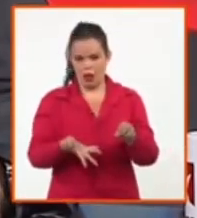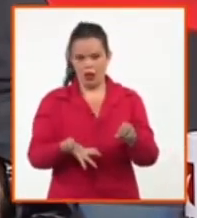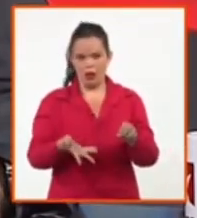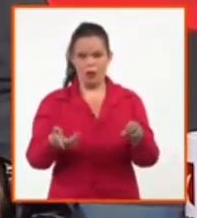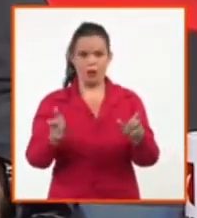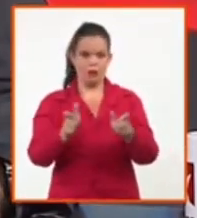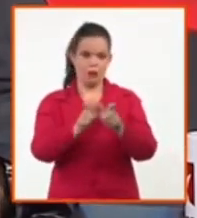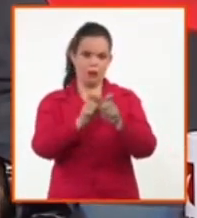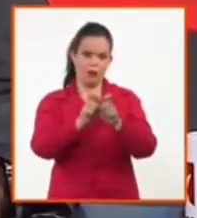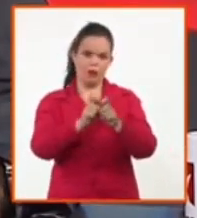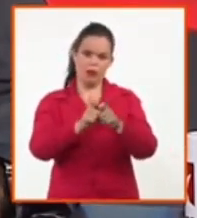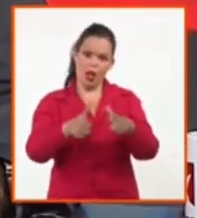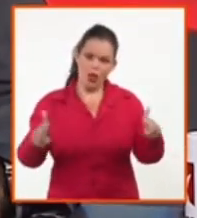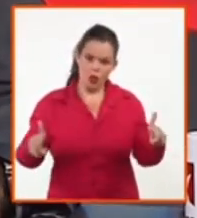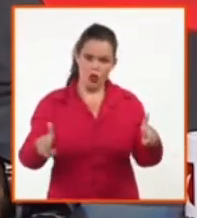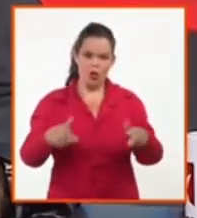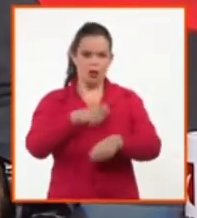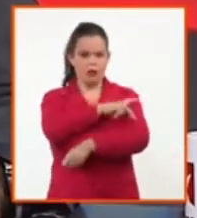internacional.